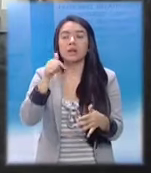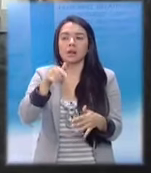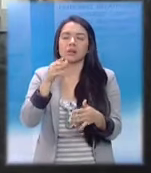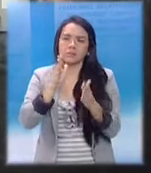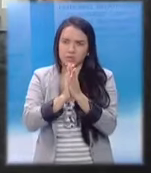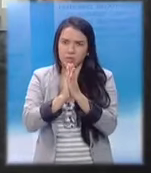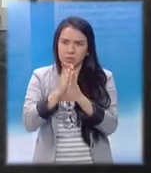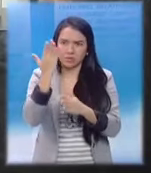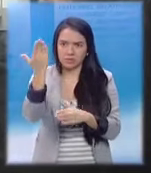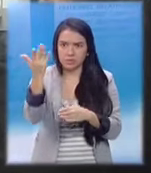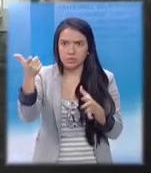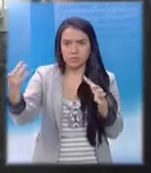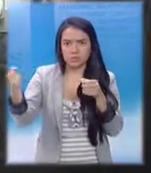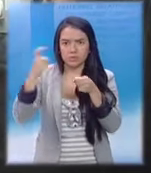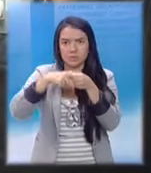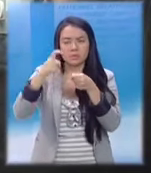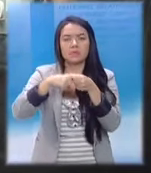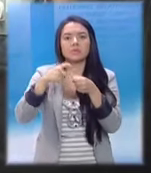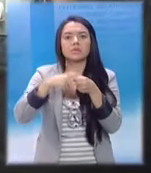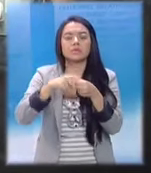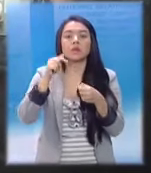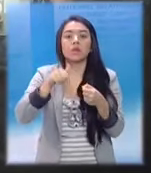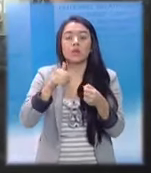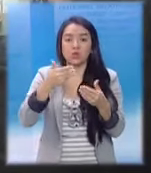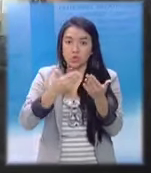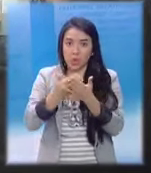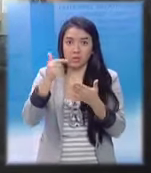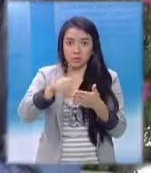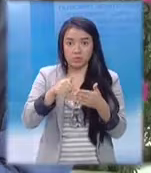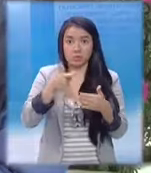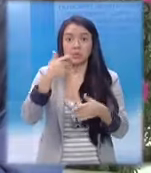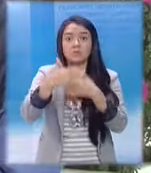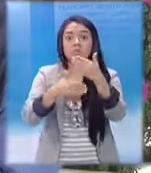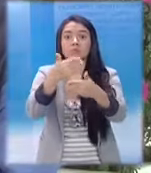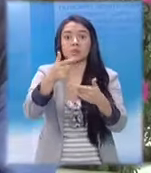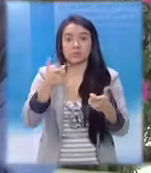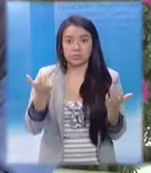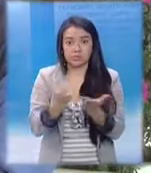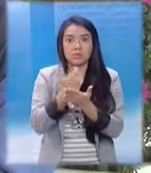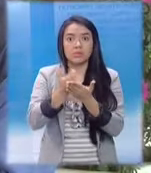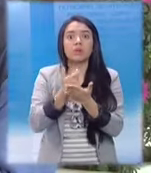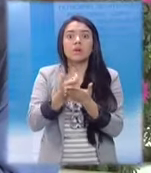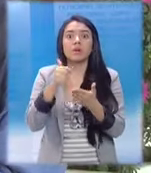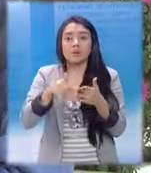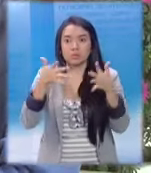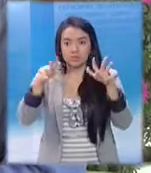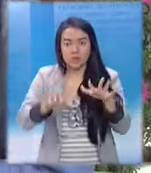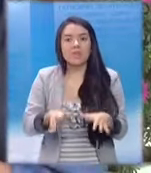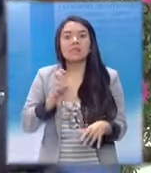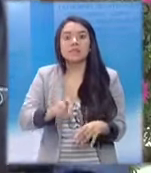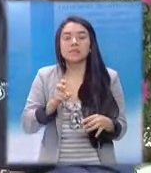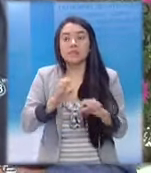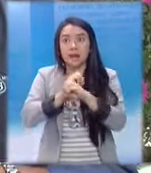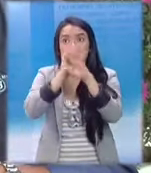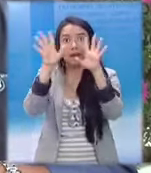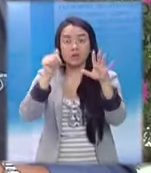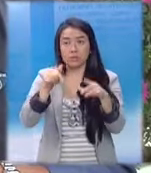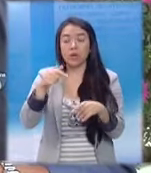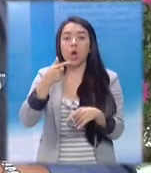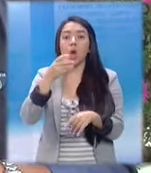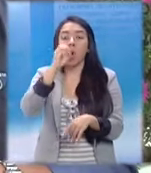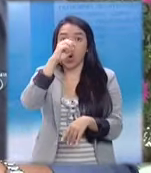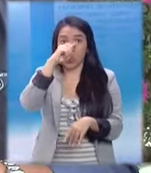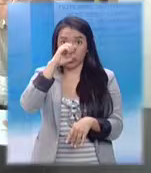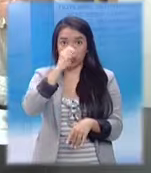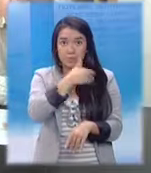plantear sugerencias al presupuesto general de la nación para el próximo año. El presidente Otto Pérez indicó que la